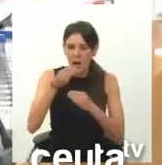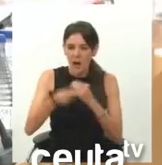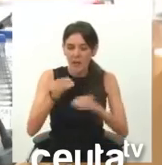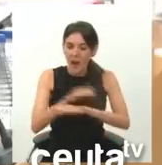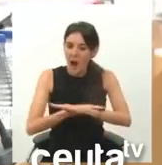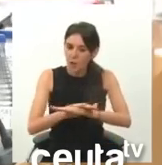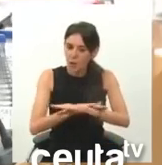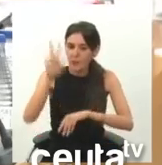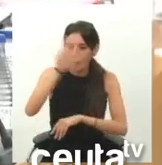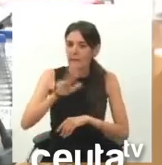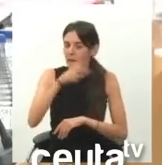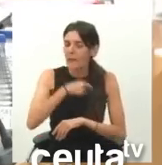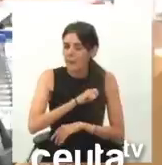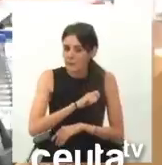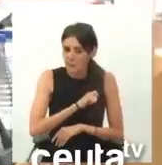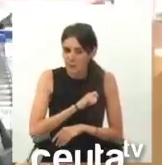Gobierno de España.